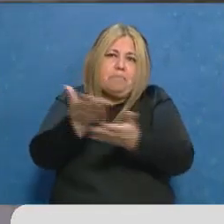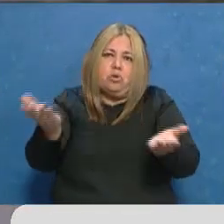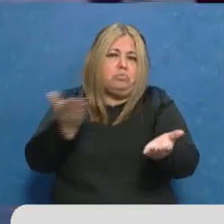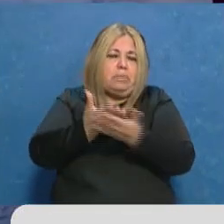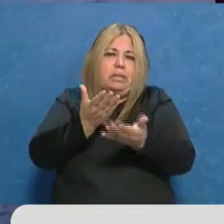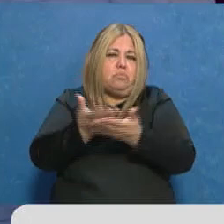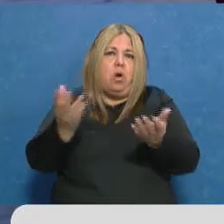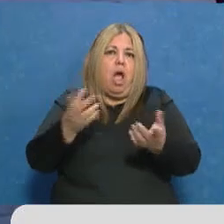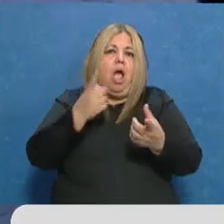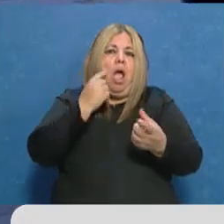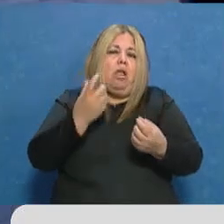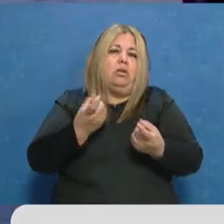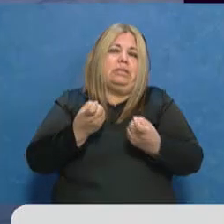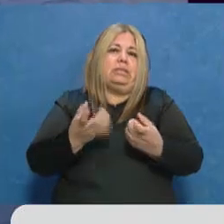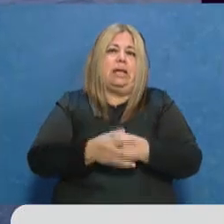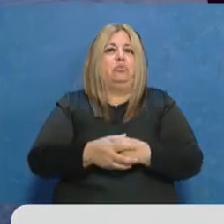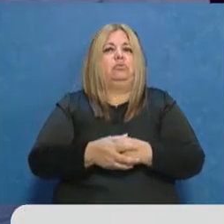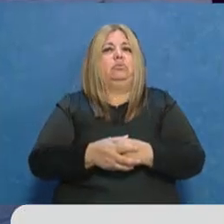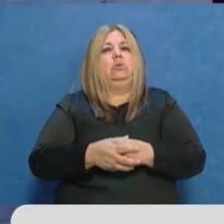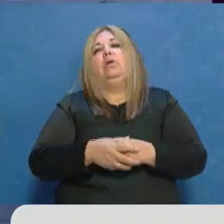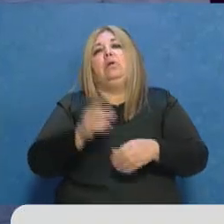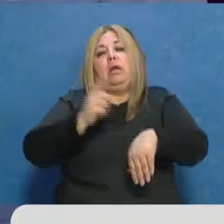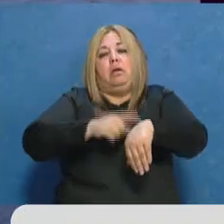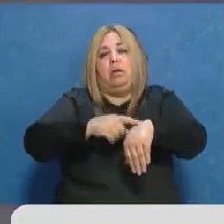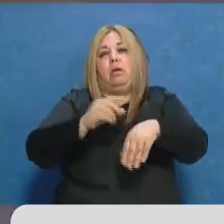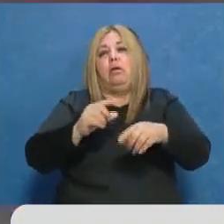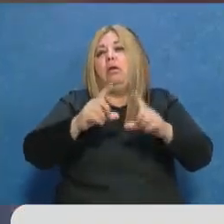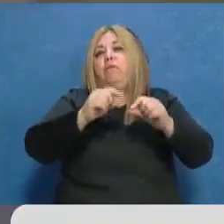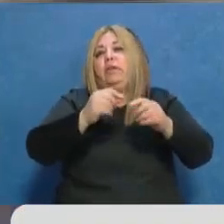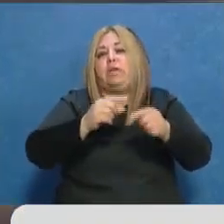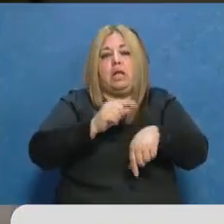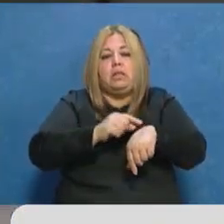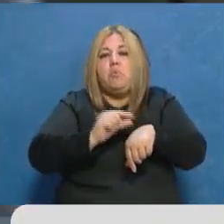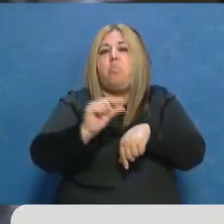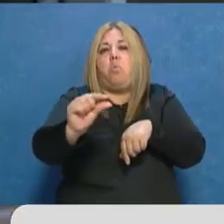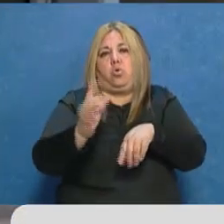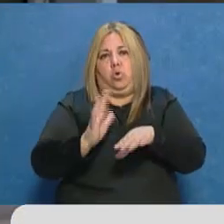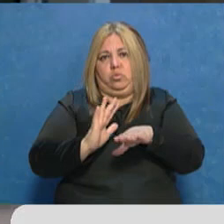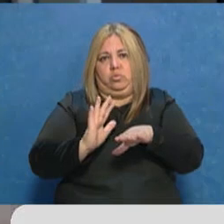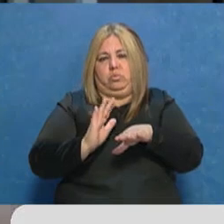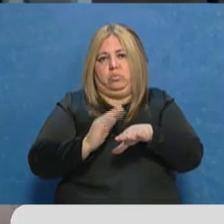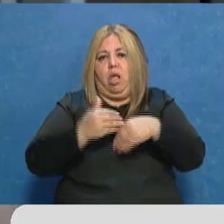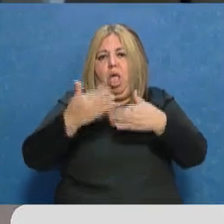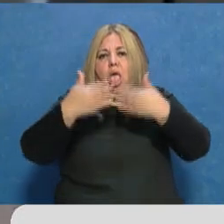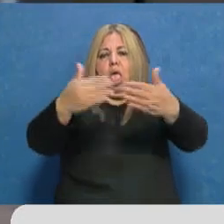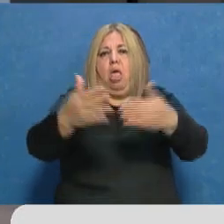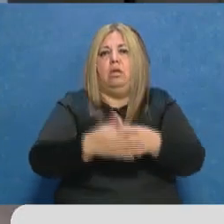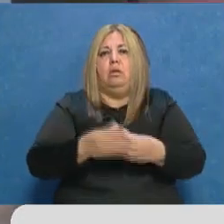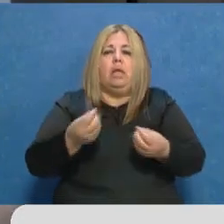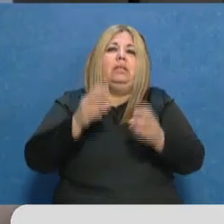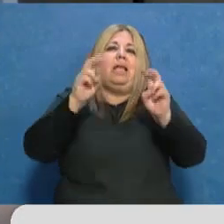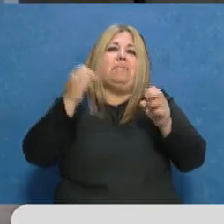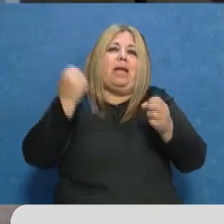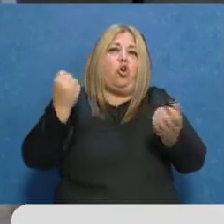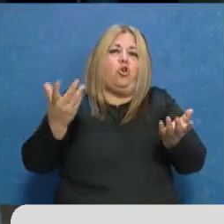y apunta a tener una fecha cierta de entrega en el corto plazo, a modo de poder organizar su economía y mitigar la incertidumbre